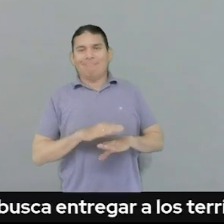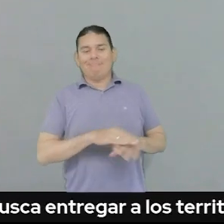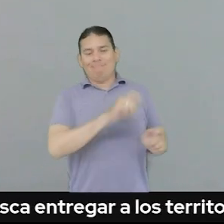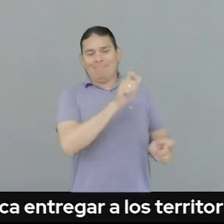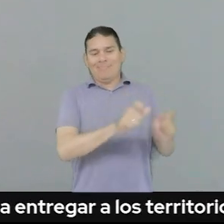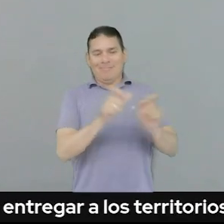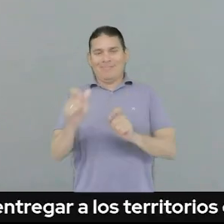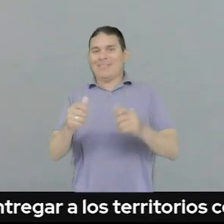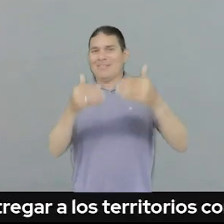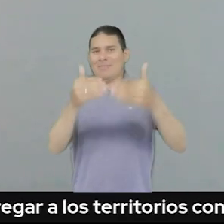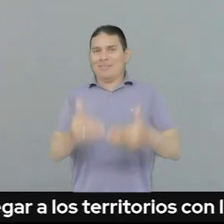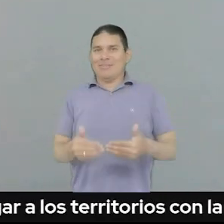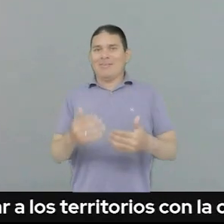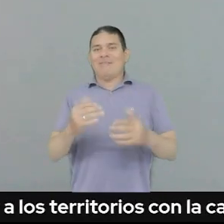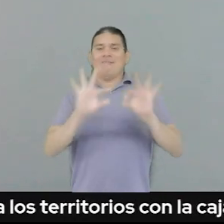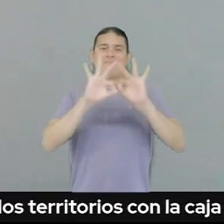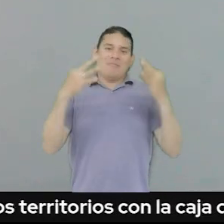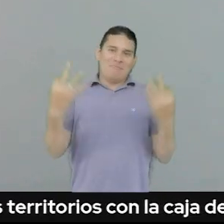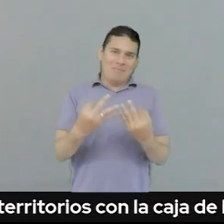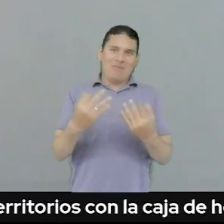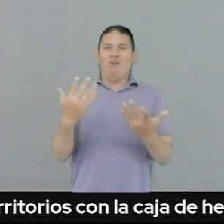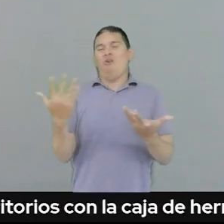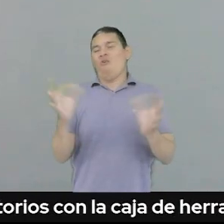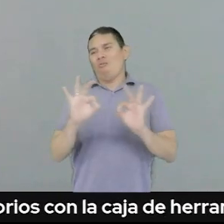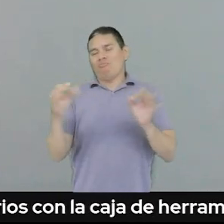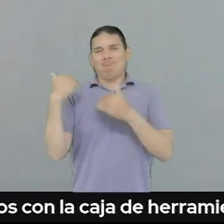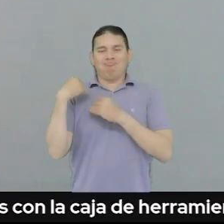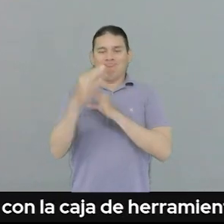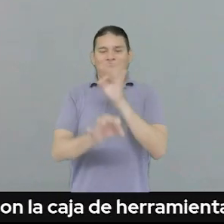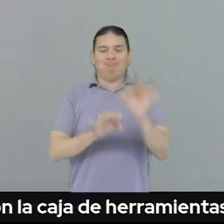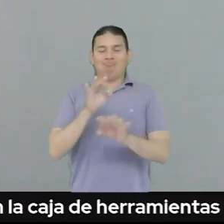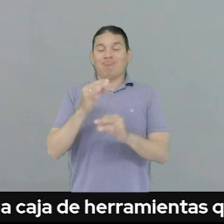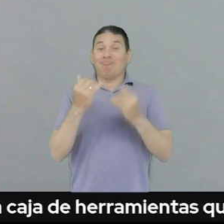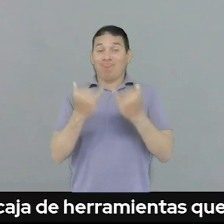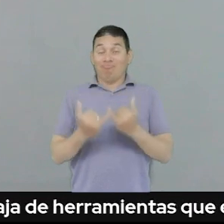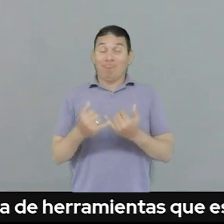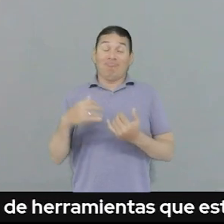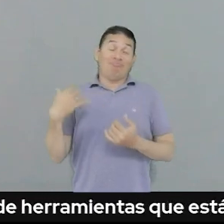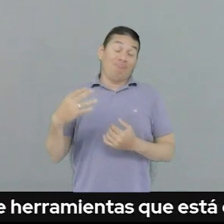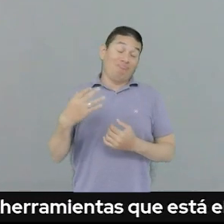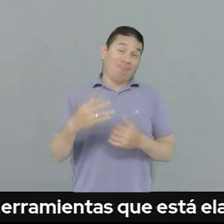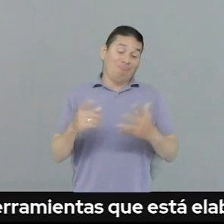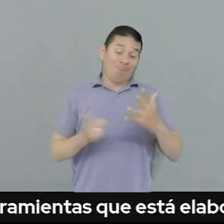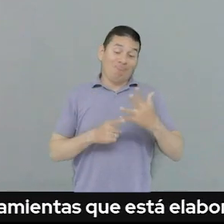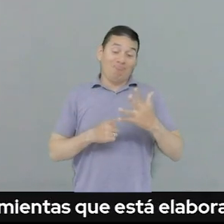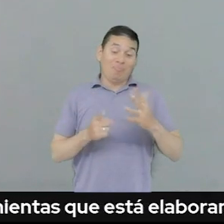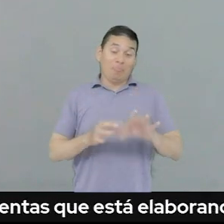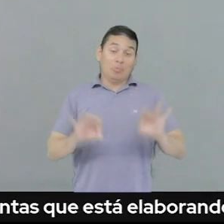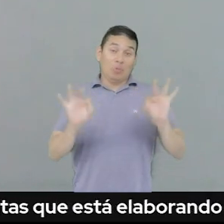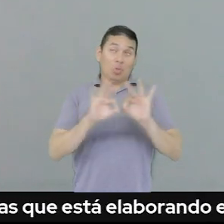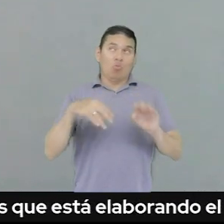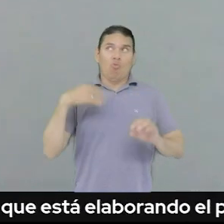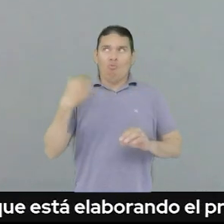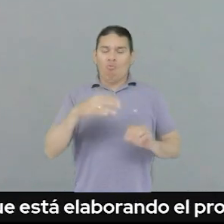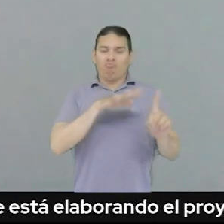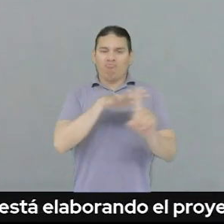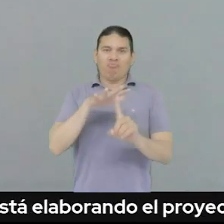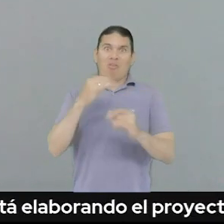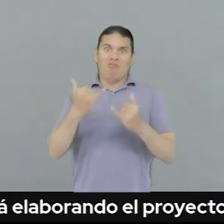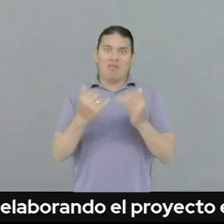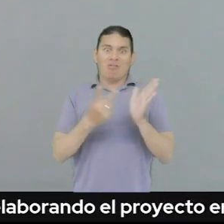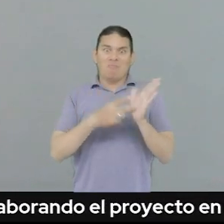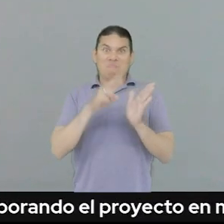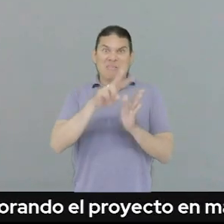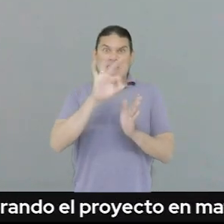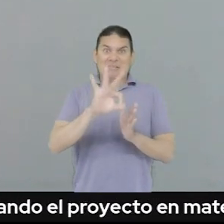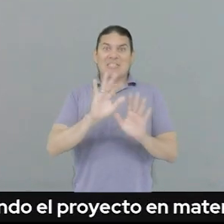recordarle a las personas con discapacidad, a sus familias, a sus cuidadores, que este elemento es un elemento que cobra